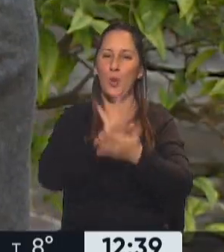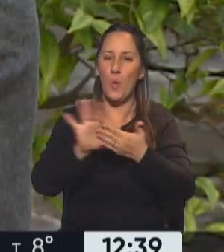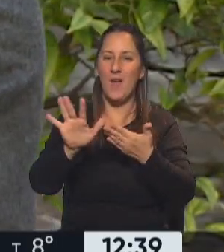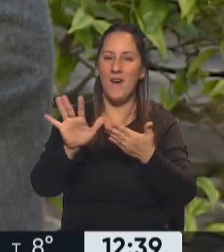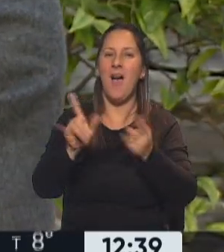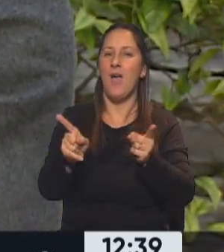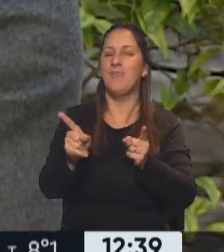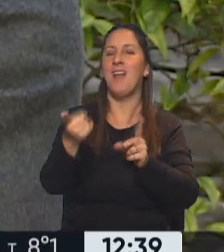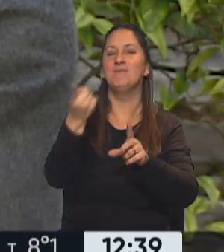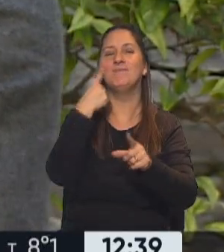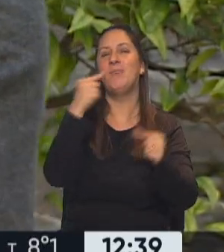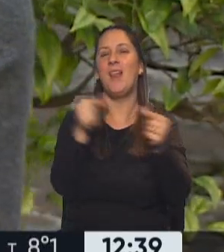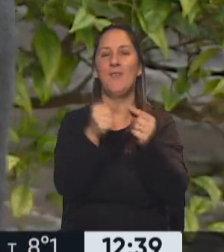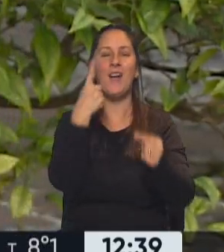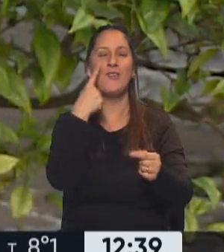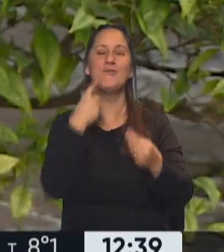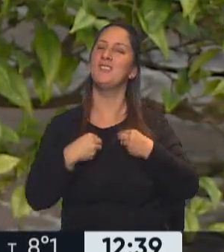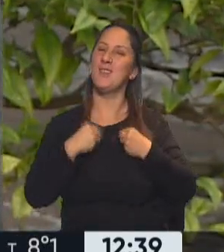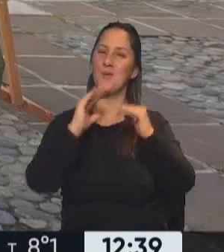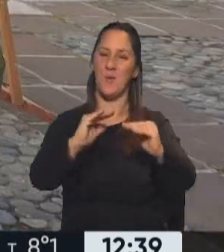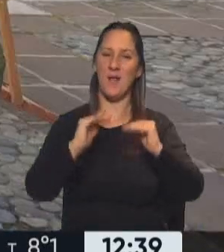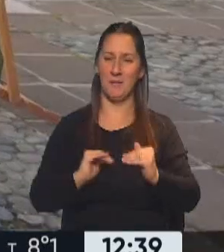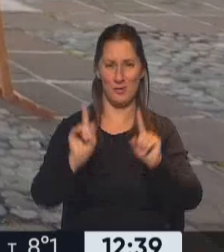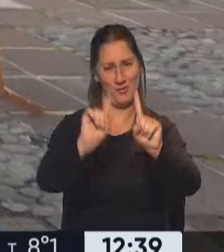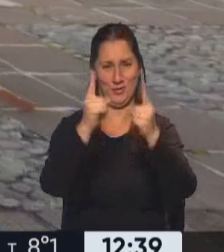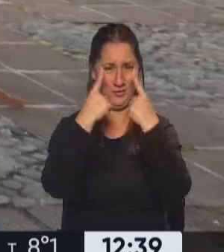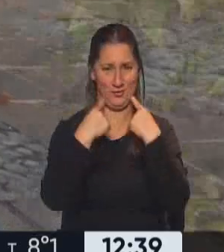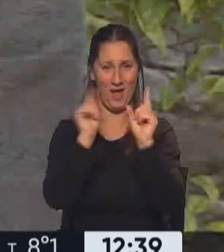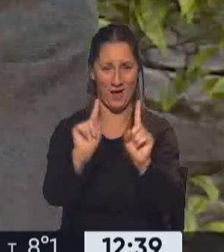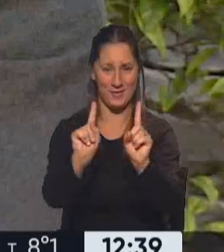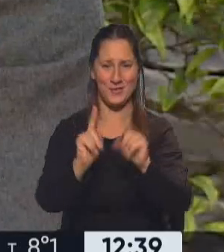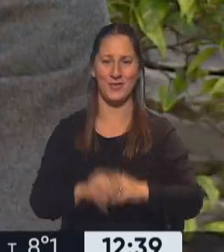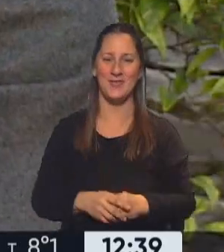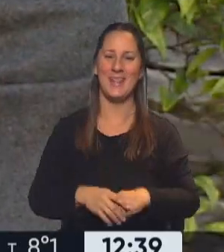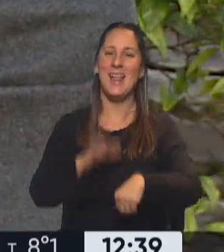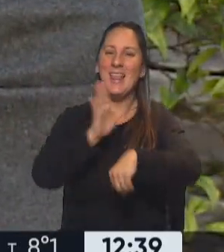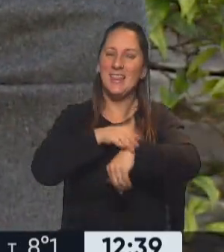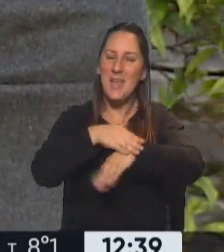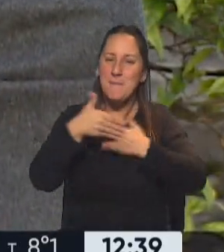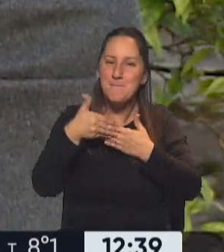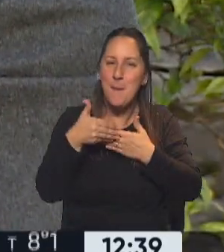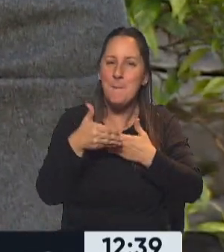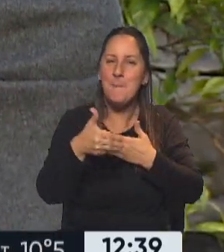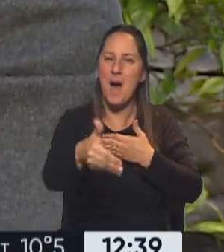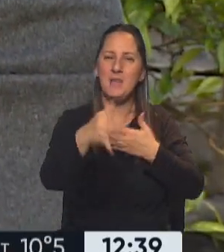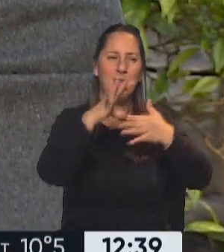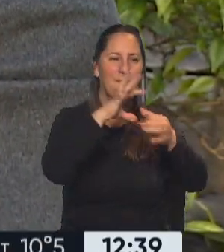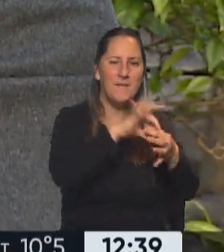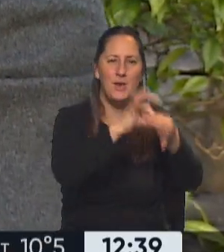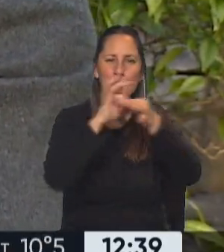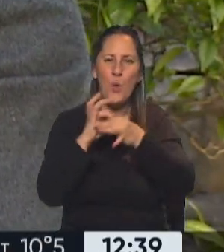aparte identificado con eso, ¿no? Obviamente, no lloremos. Que es eso, y el paso del tiempo también, ¿no? Esos vínculos